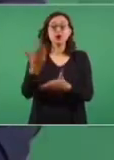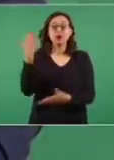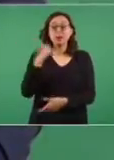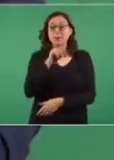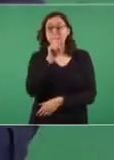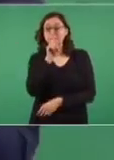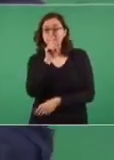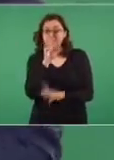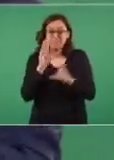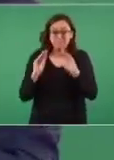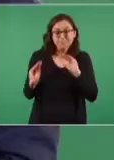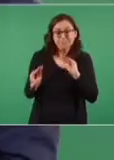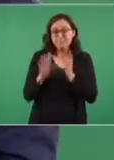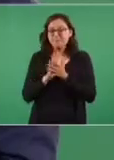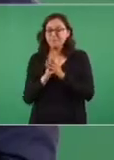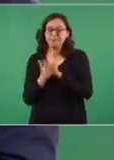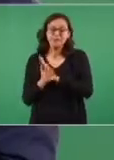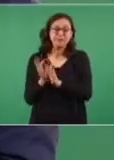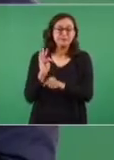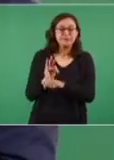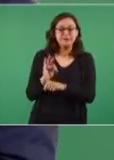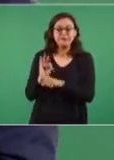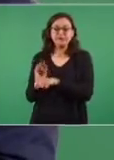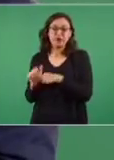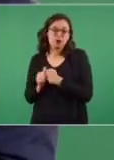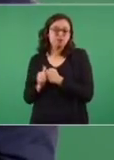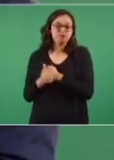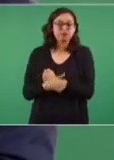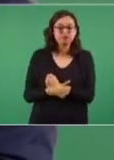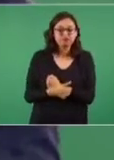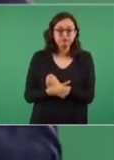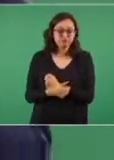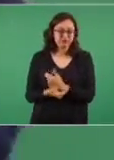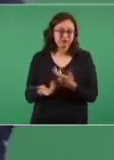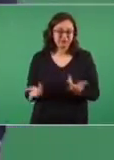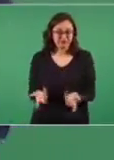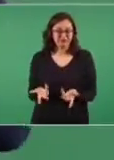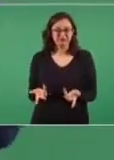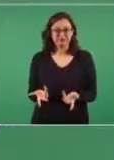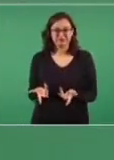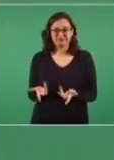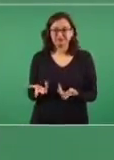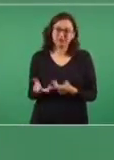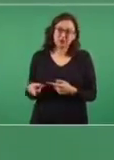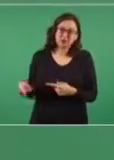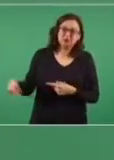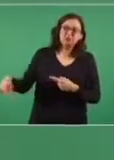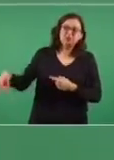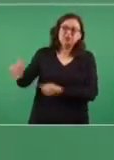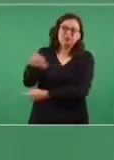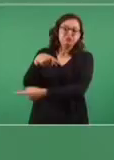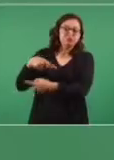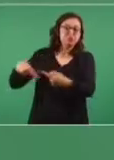componendas, una relación de complicidad